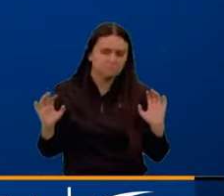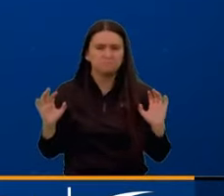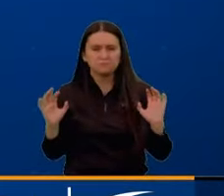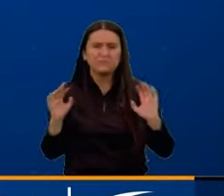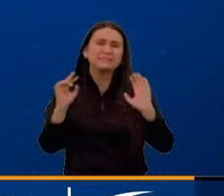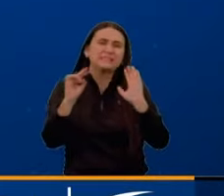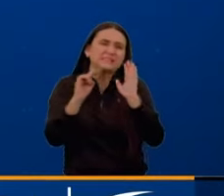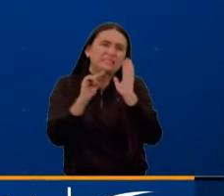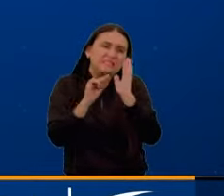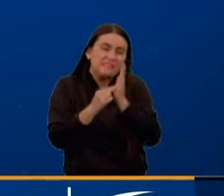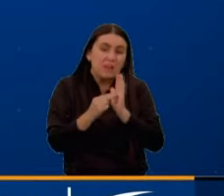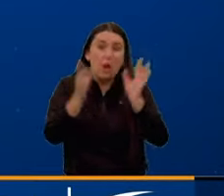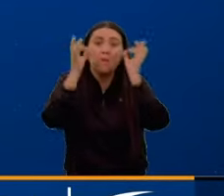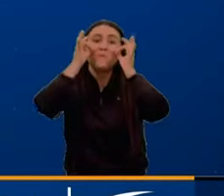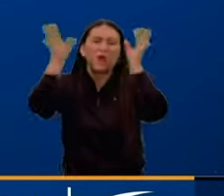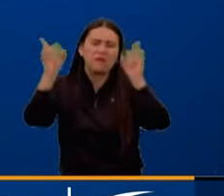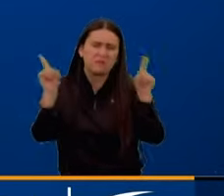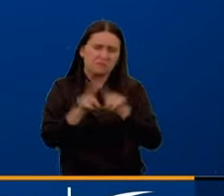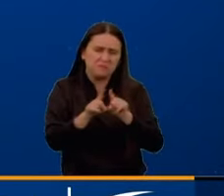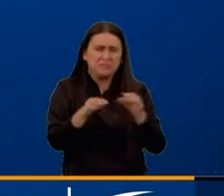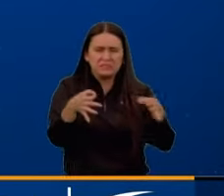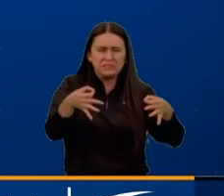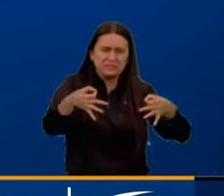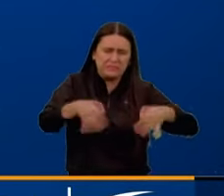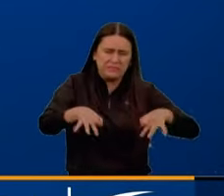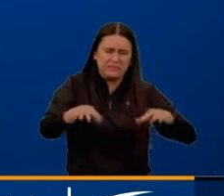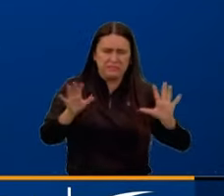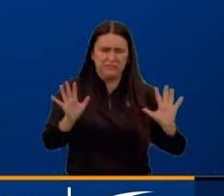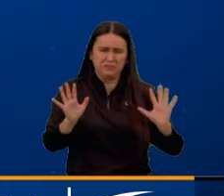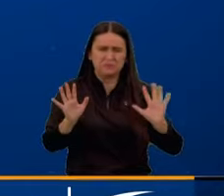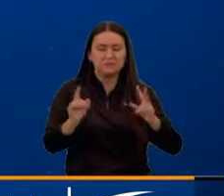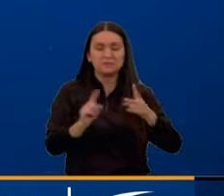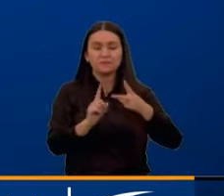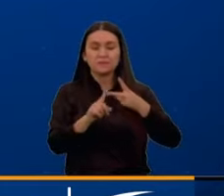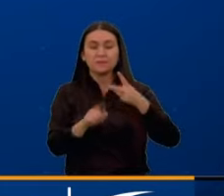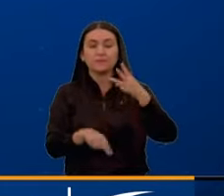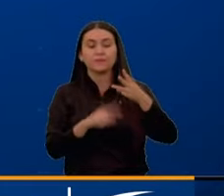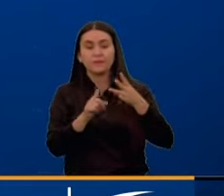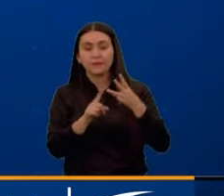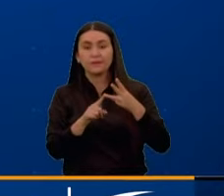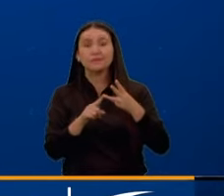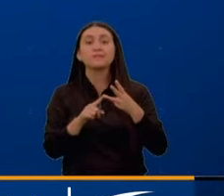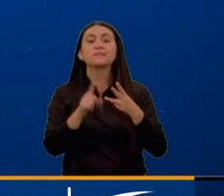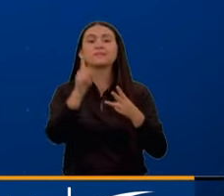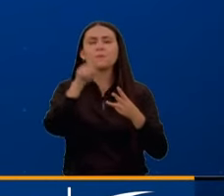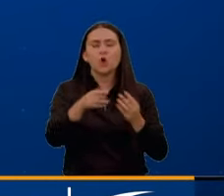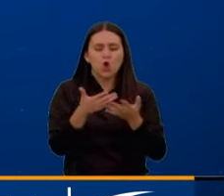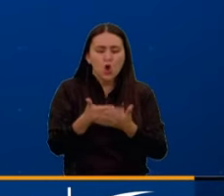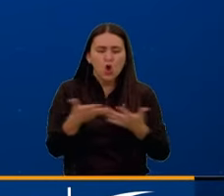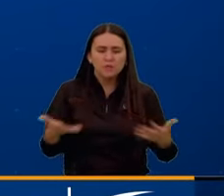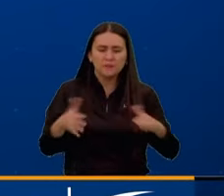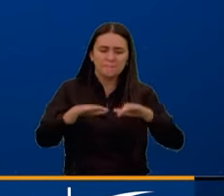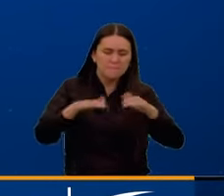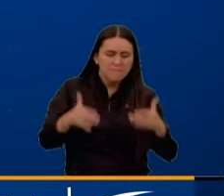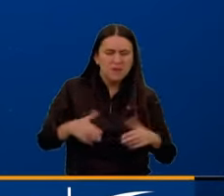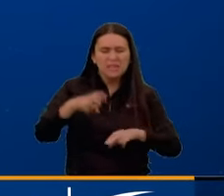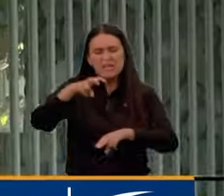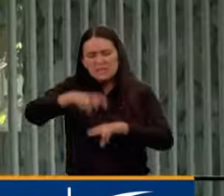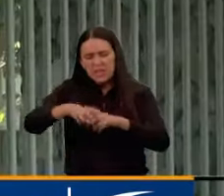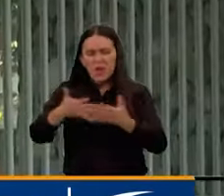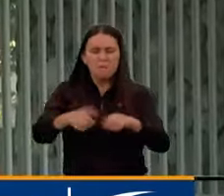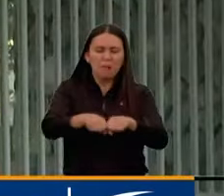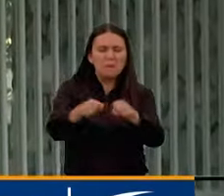menores frente al evento que tuvimos y algún mobiliario, pero en muy poca escala.